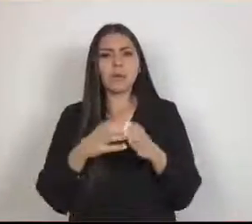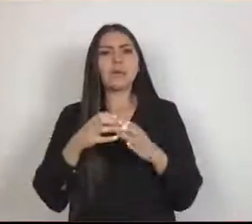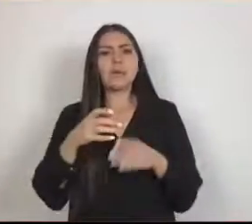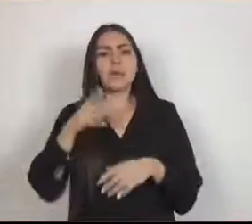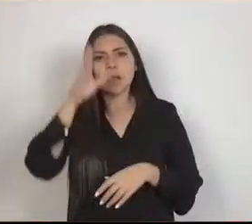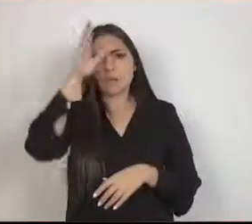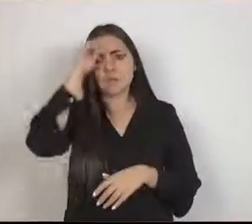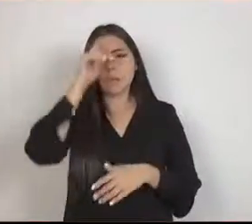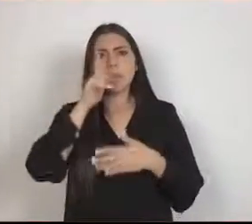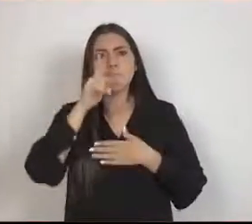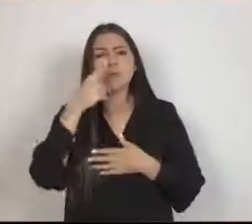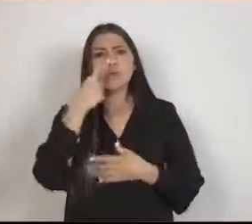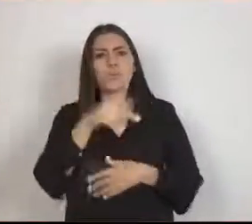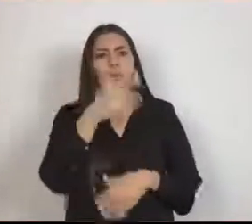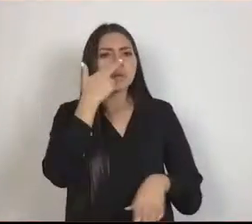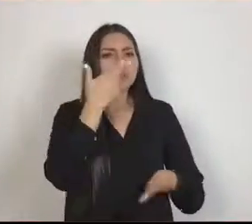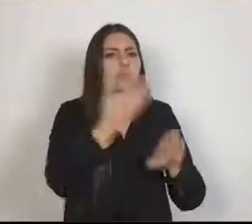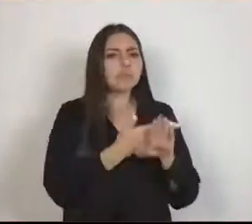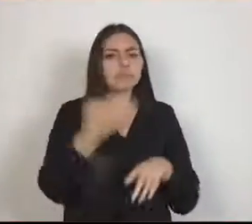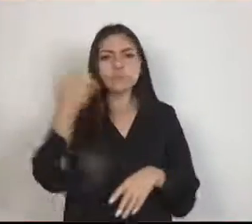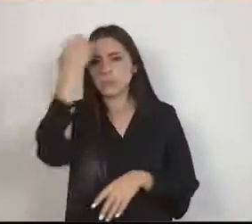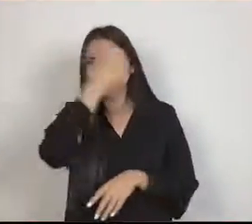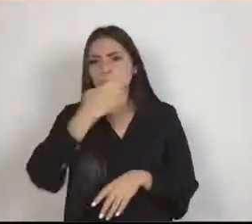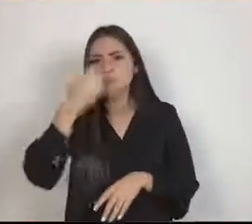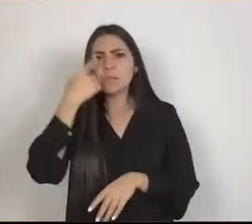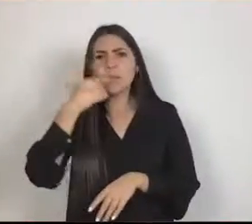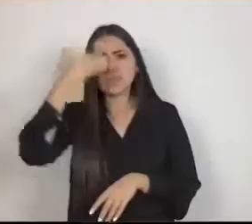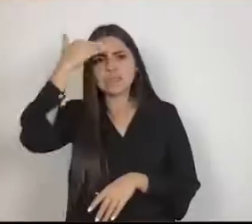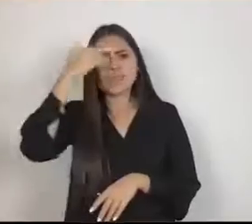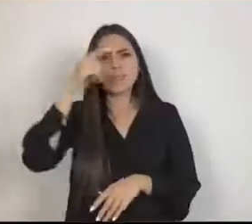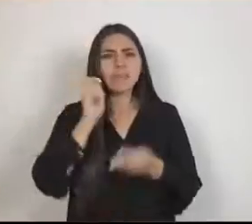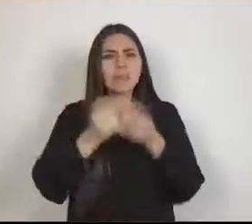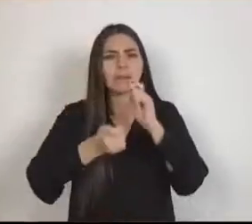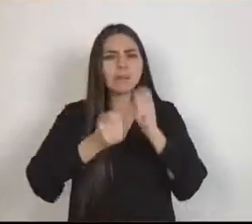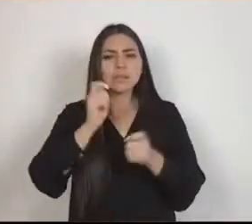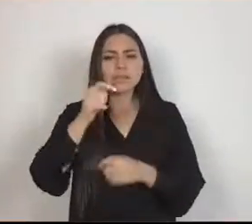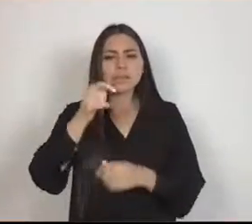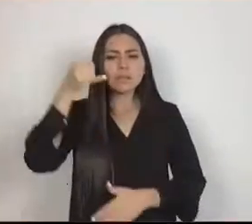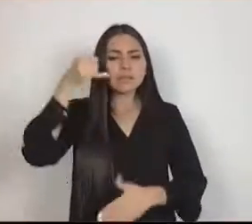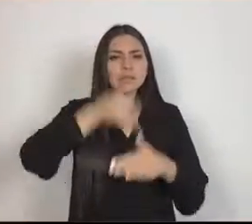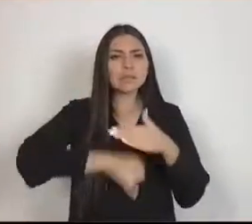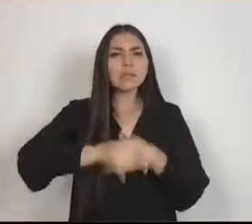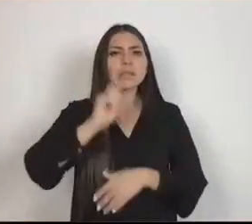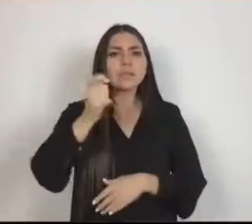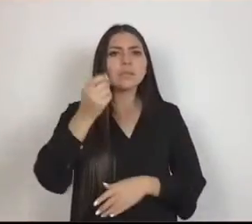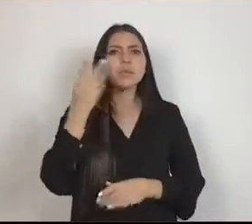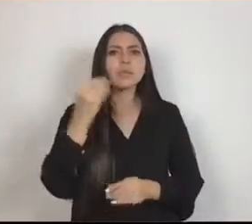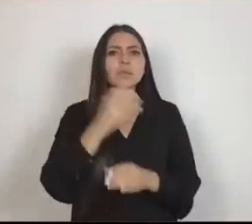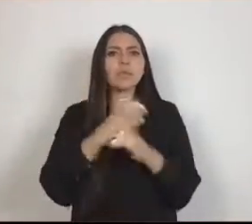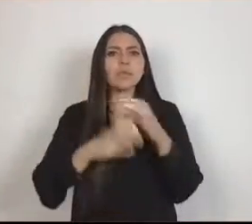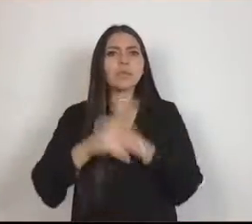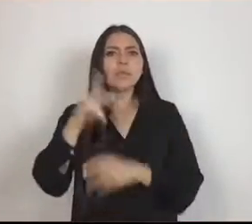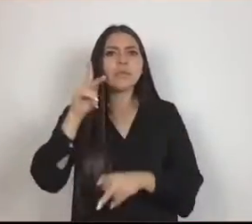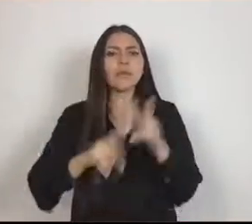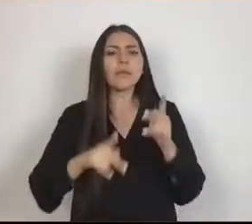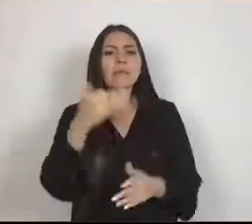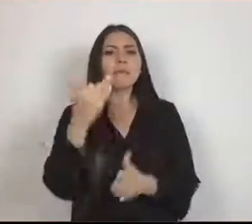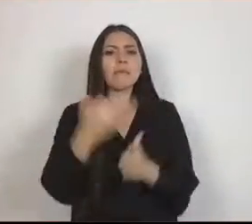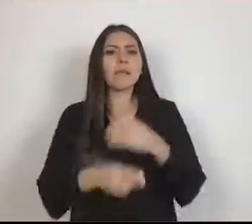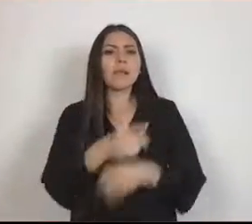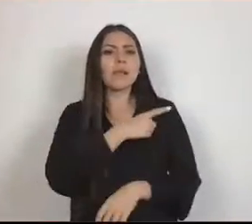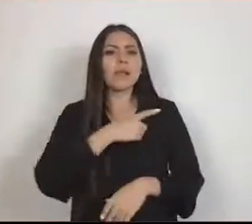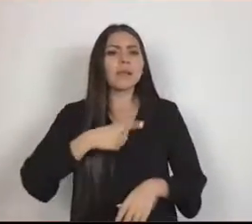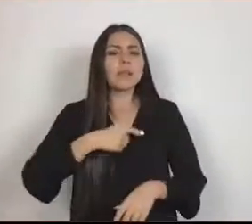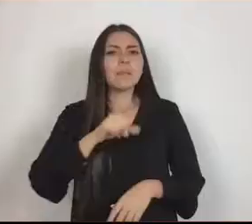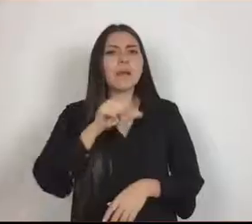realizar un diagnóstico que permita conocer y reconocer las deudas pendientes que se tienen con los docentes